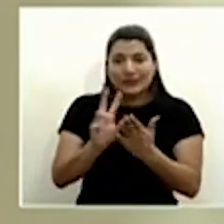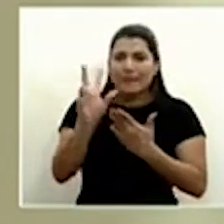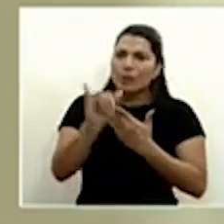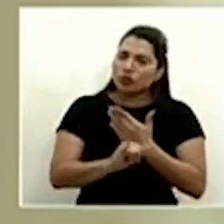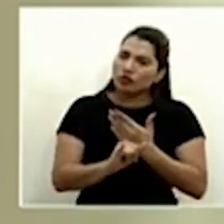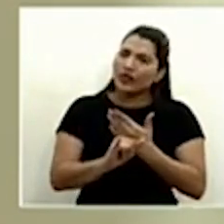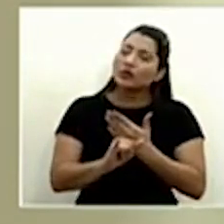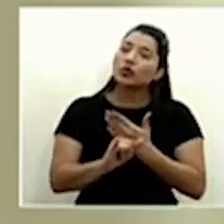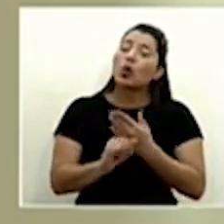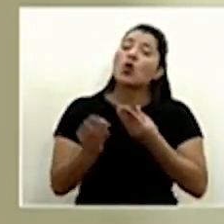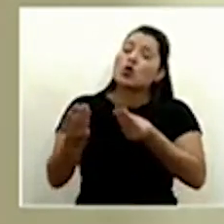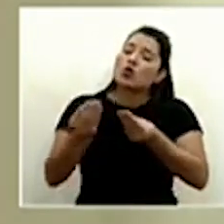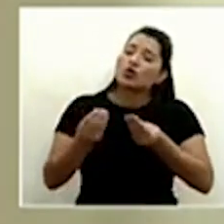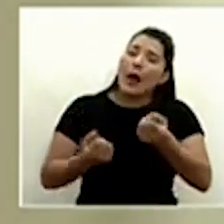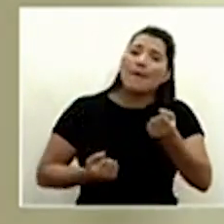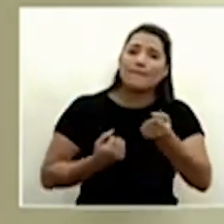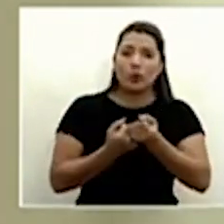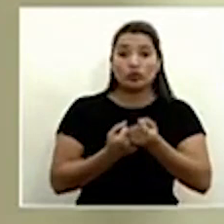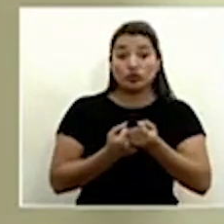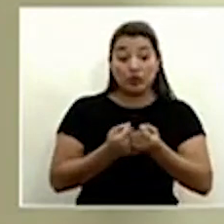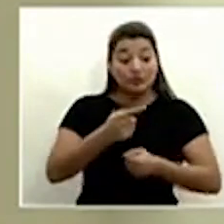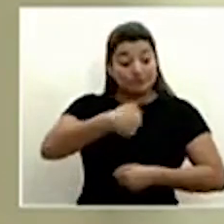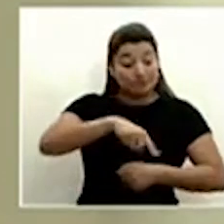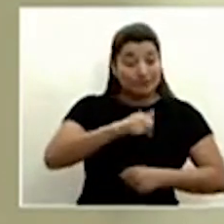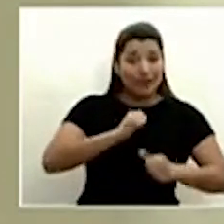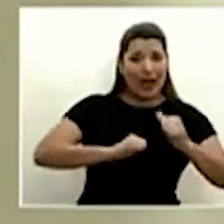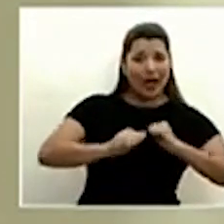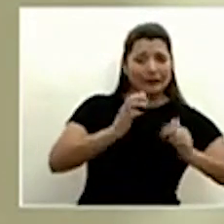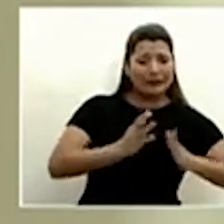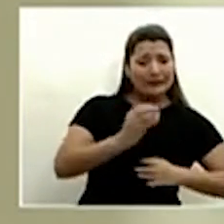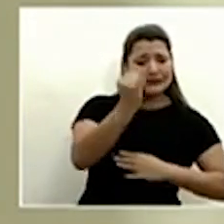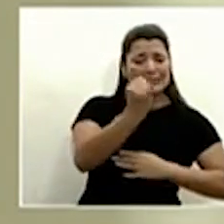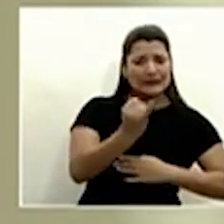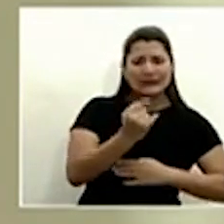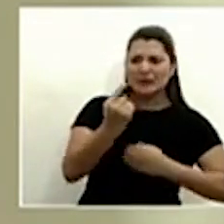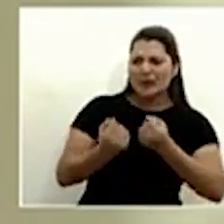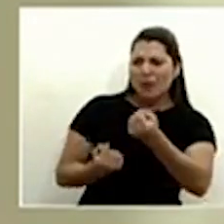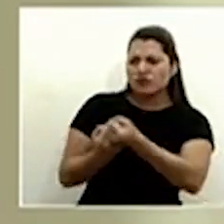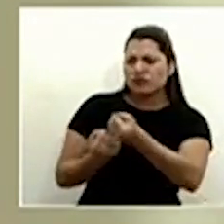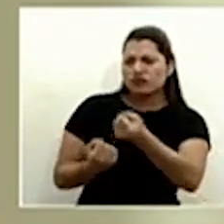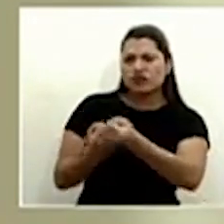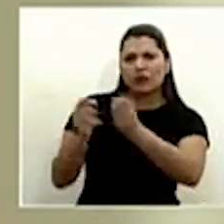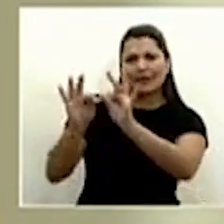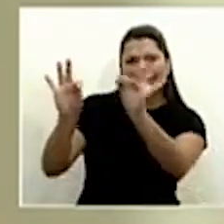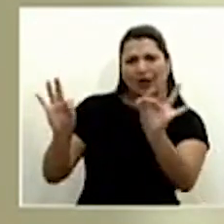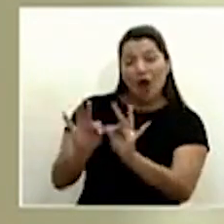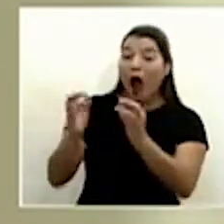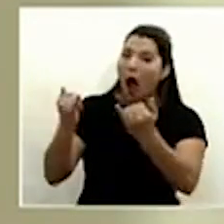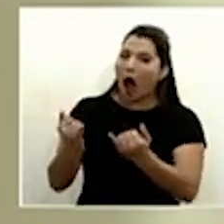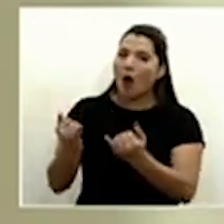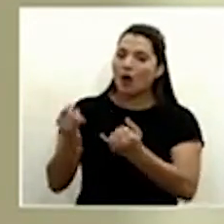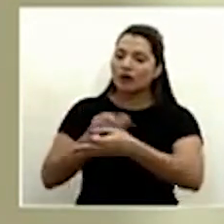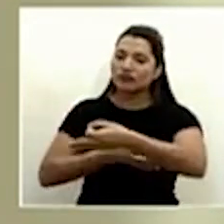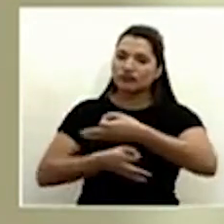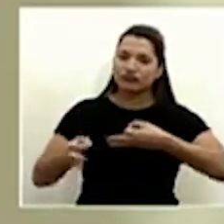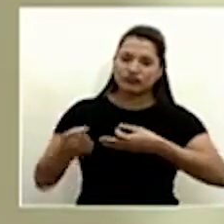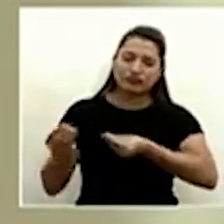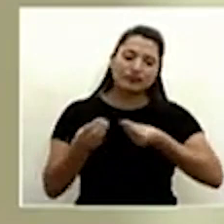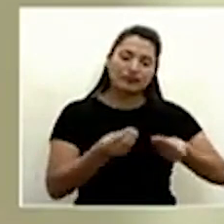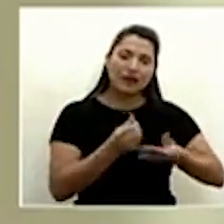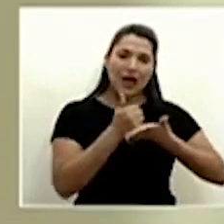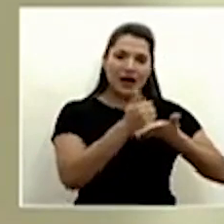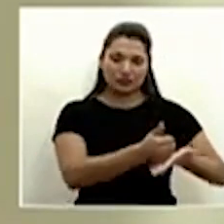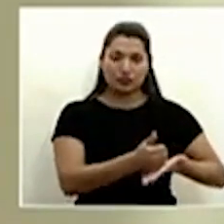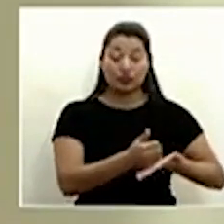tenido de parte de nuestro sector artístico y cultural. Por eso, el Ministerio de Cultura y Juventud toma con enorme entusiasmo